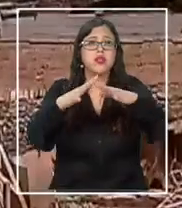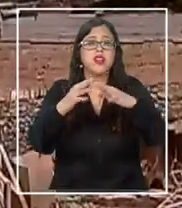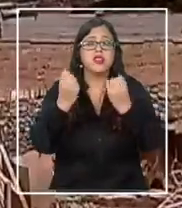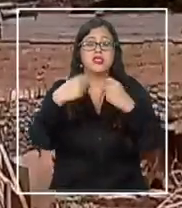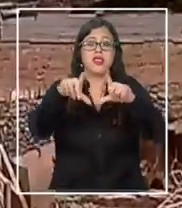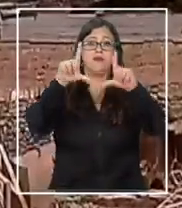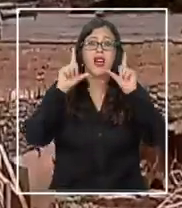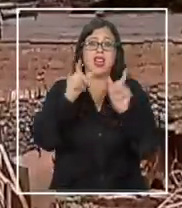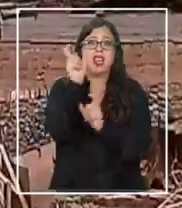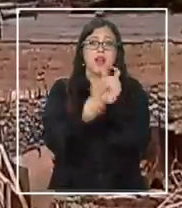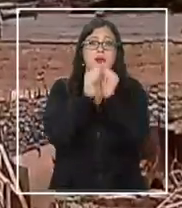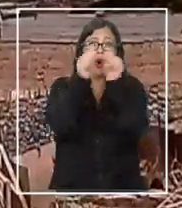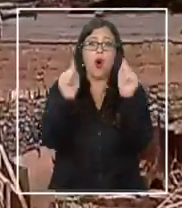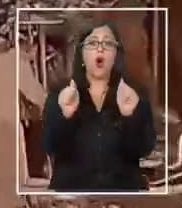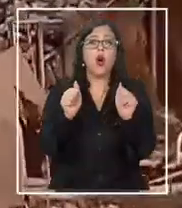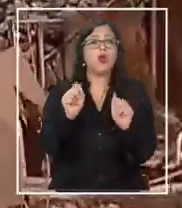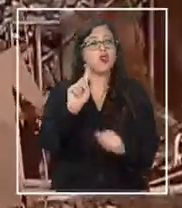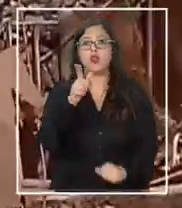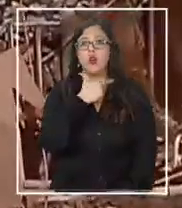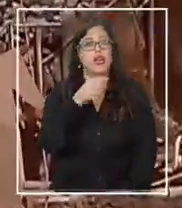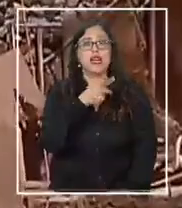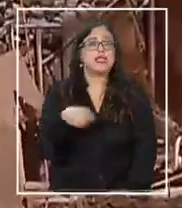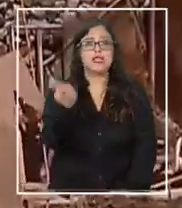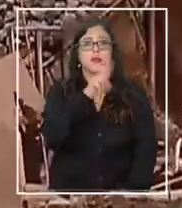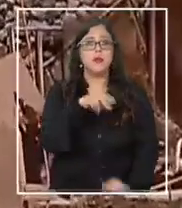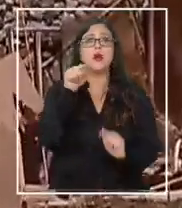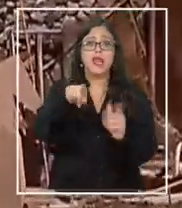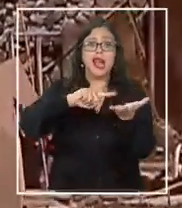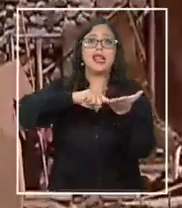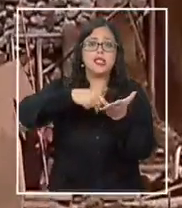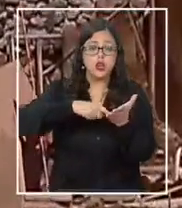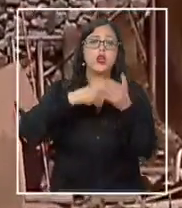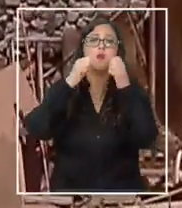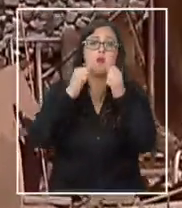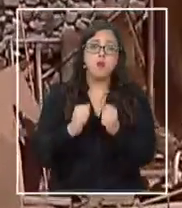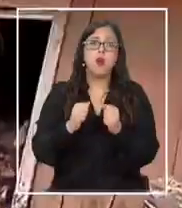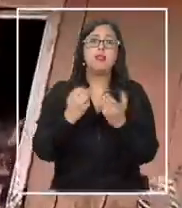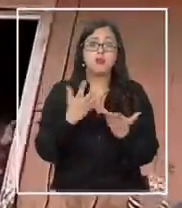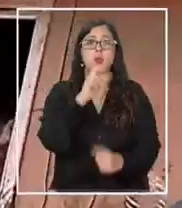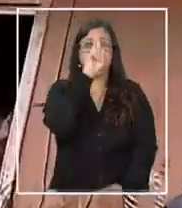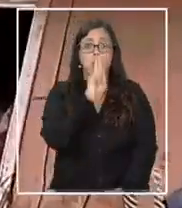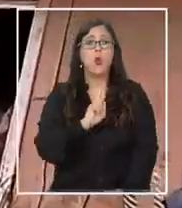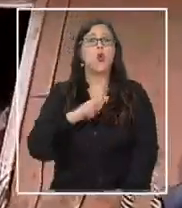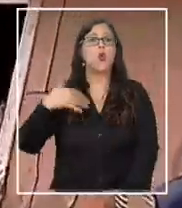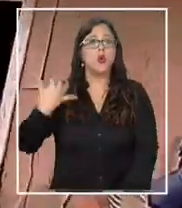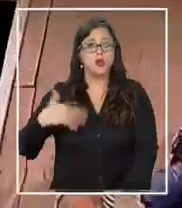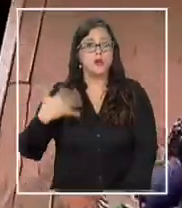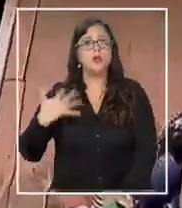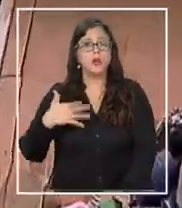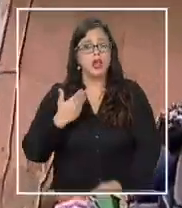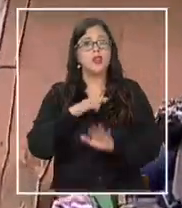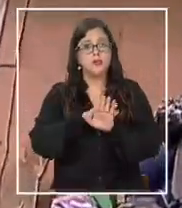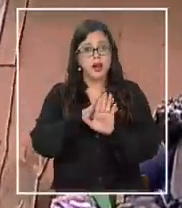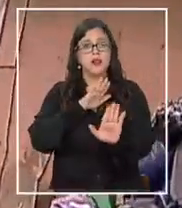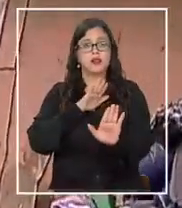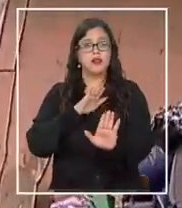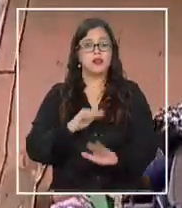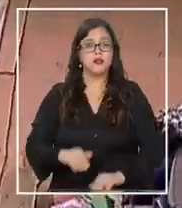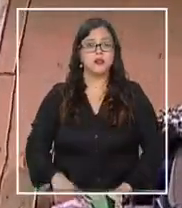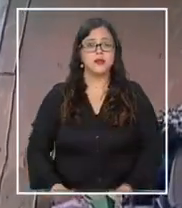autoridades buscan que no se repita y donde la tecnología puede jugar un rol decisivo en su prevención.